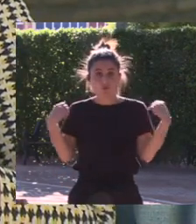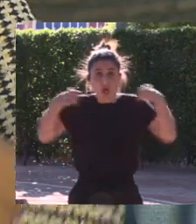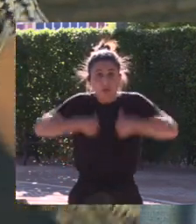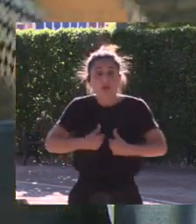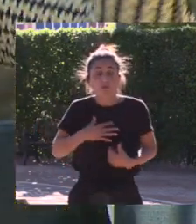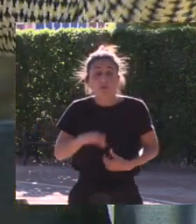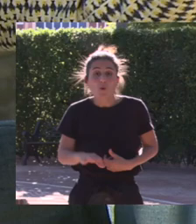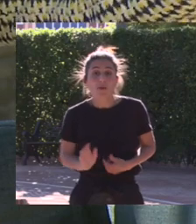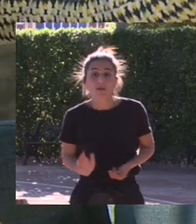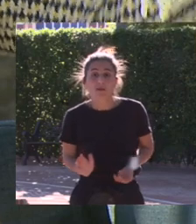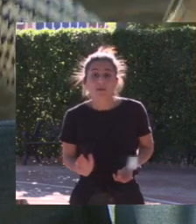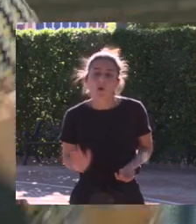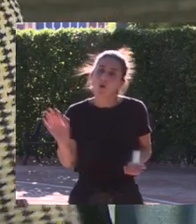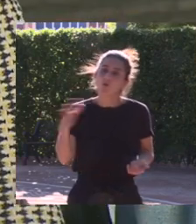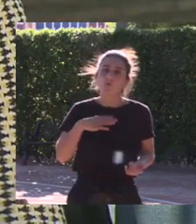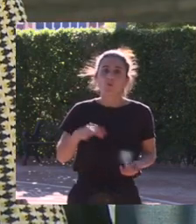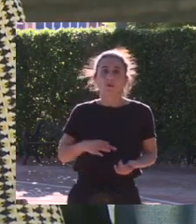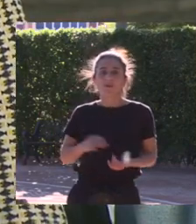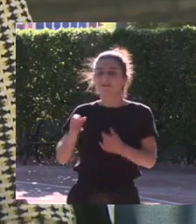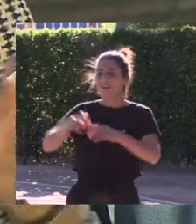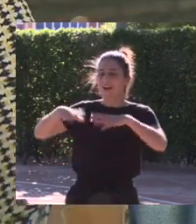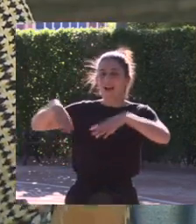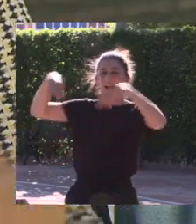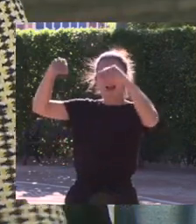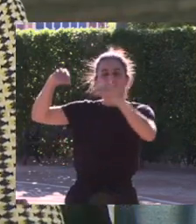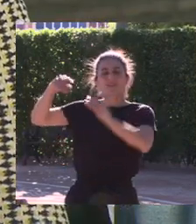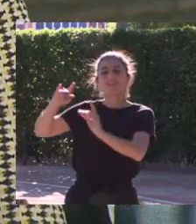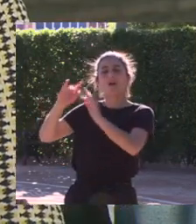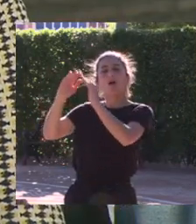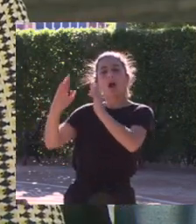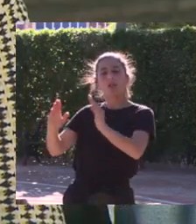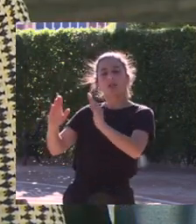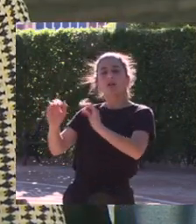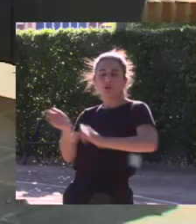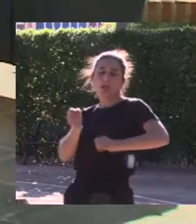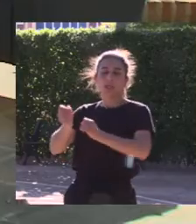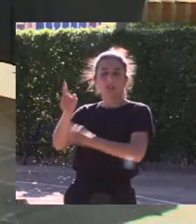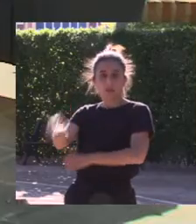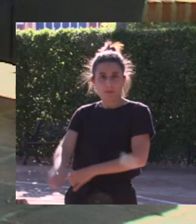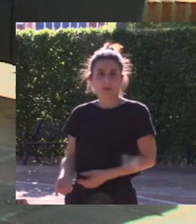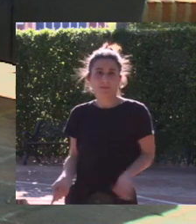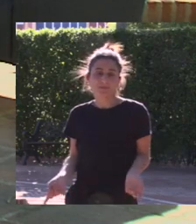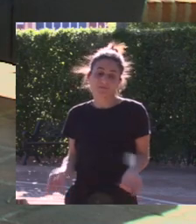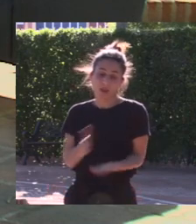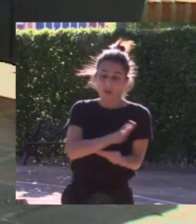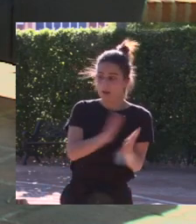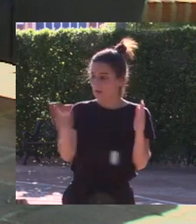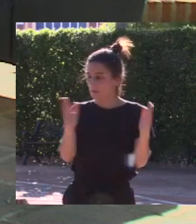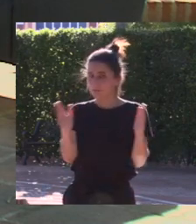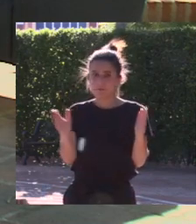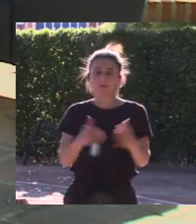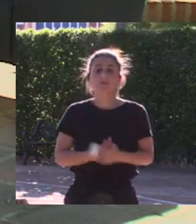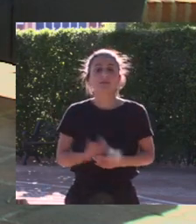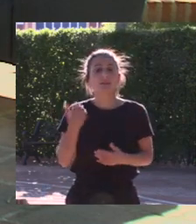o puedes tener una mansión en los Alpes y entre medias cabe todo y a modo ya de